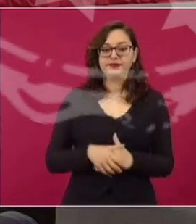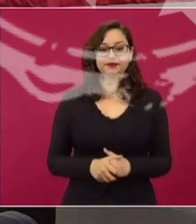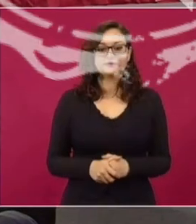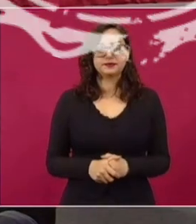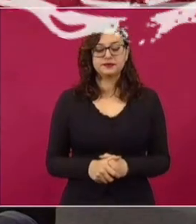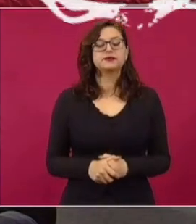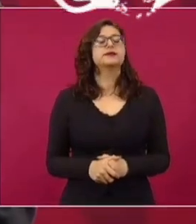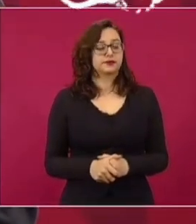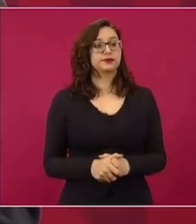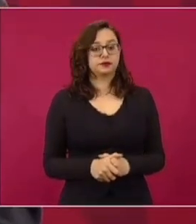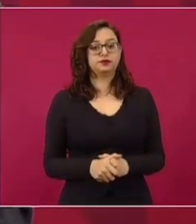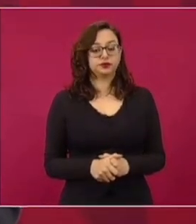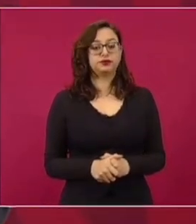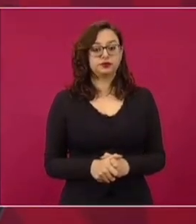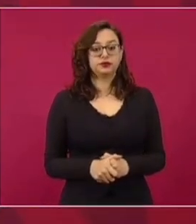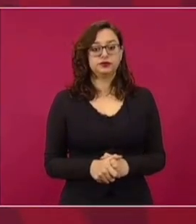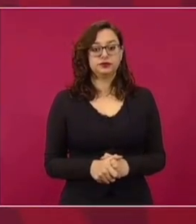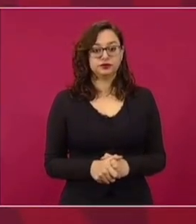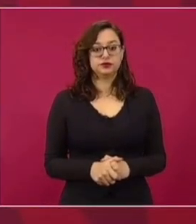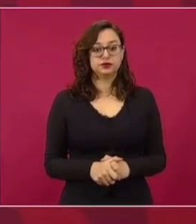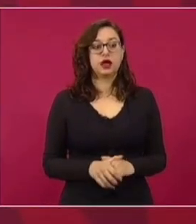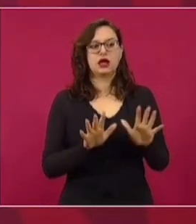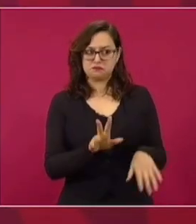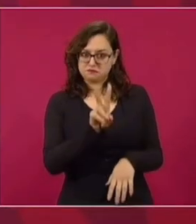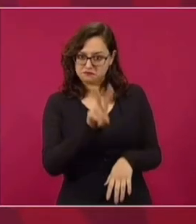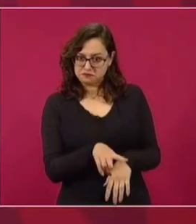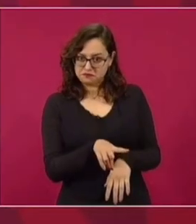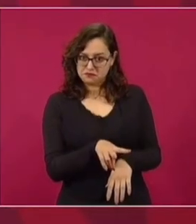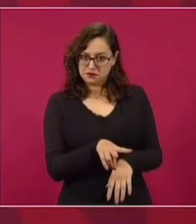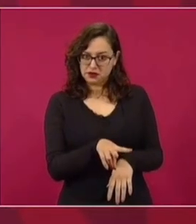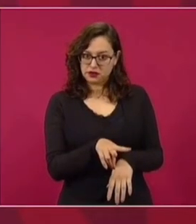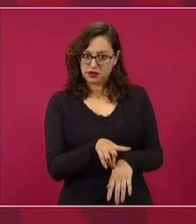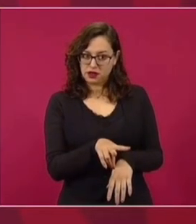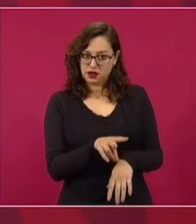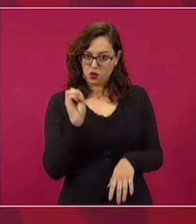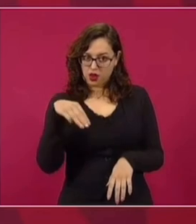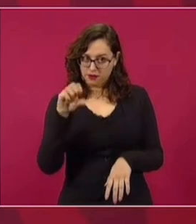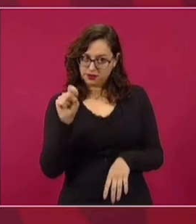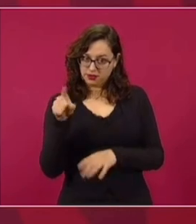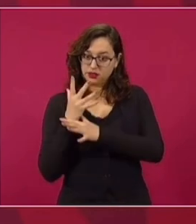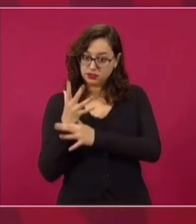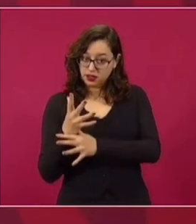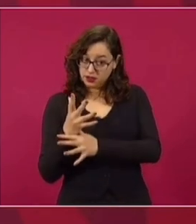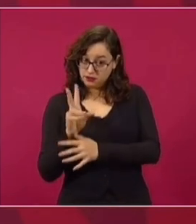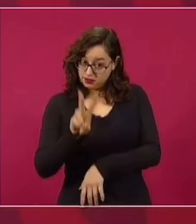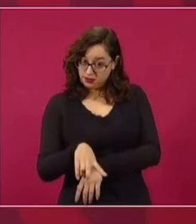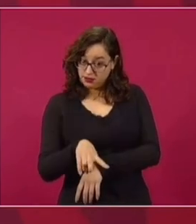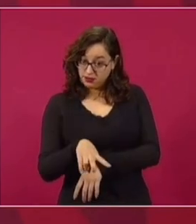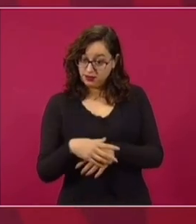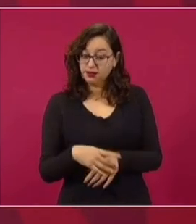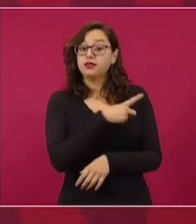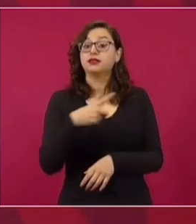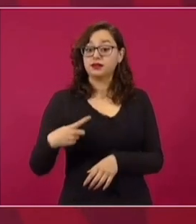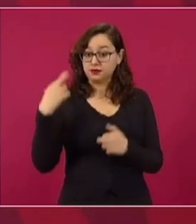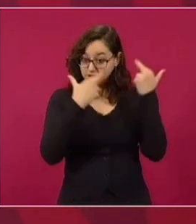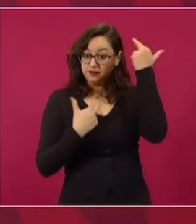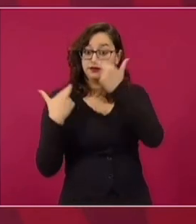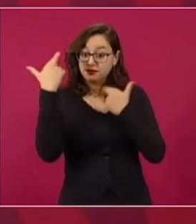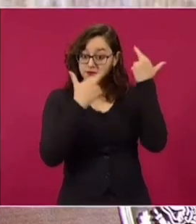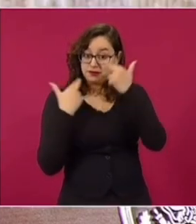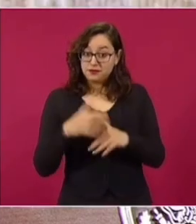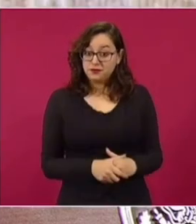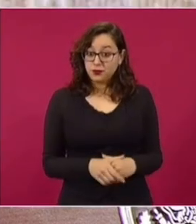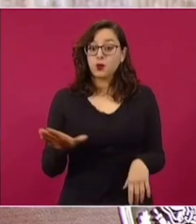Nada más que tenemos que ver si eso fue lo que recomendó la Organización Mundial de la Salud, porque yo